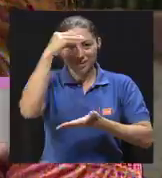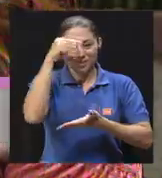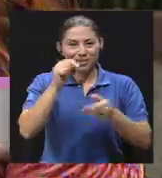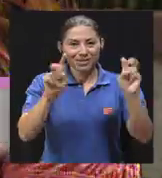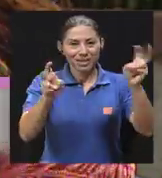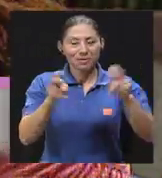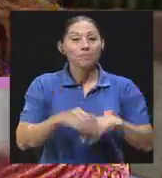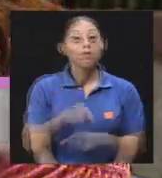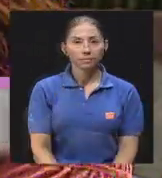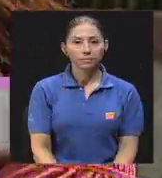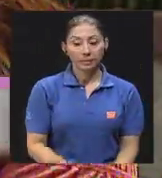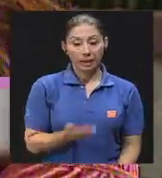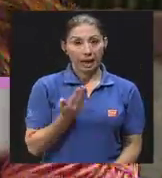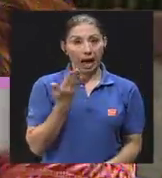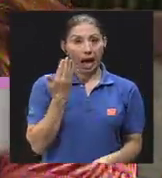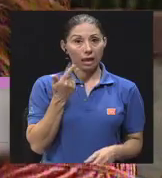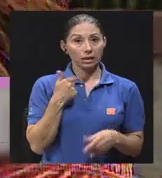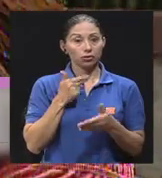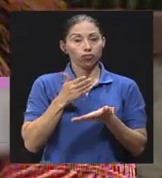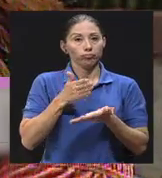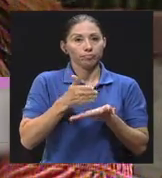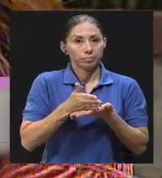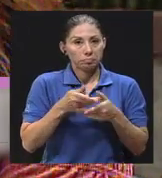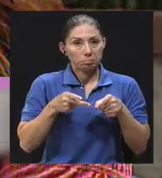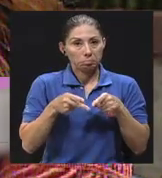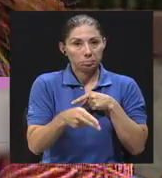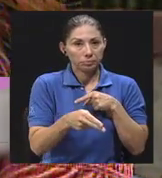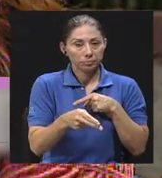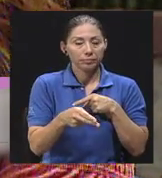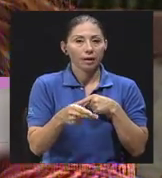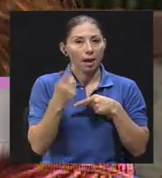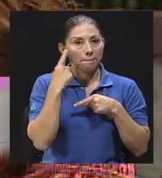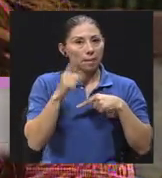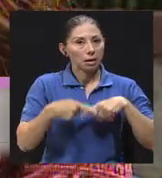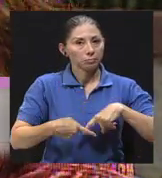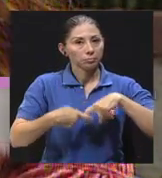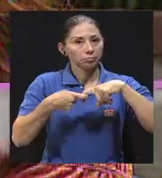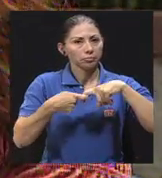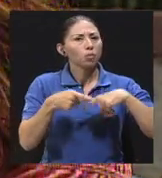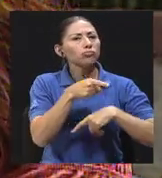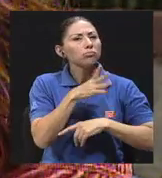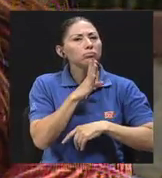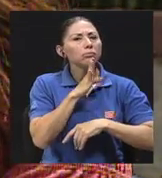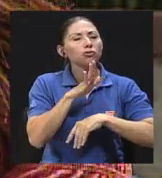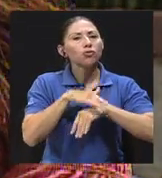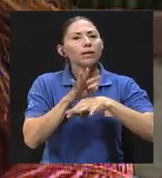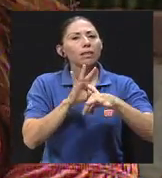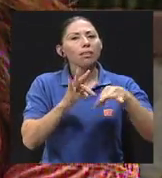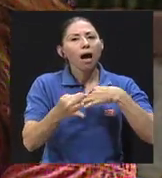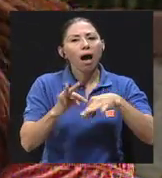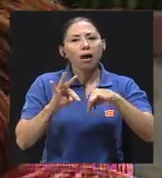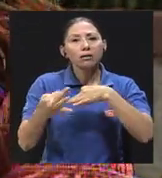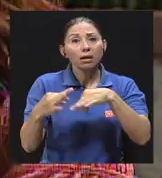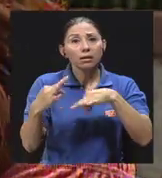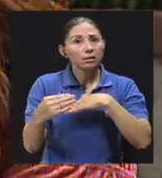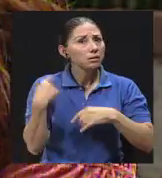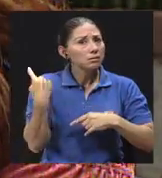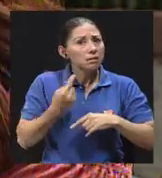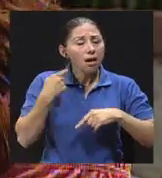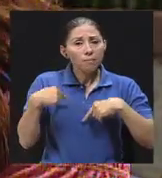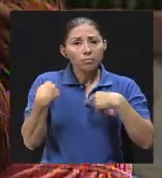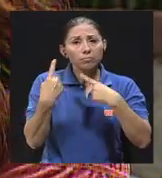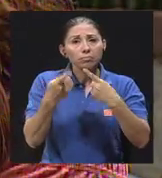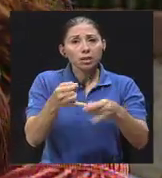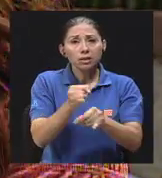temas. Yo le interrumpí a don Jaime en la pausa para irnos a la pausa sobre estos talleres. Constantemente el Instituto WEMP realiza talleres,